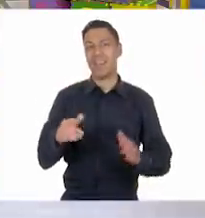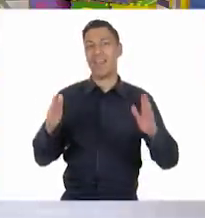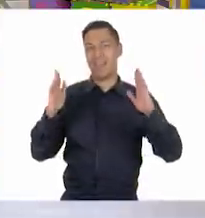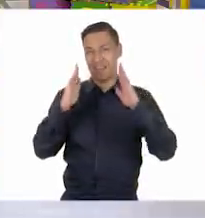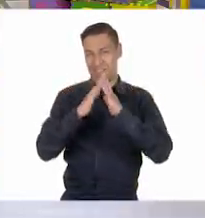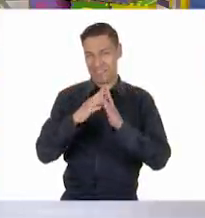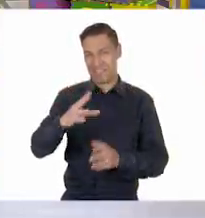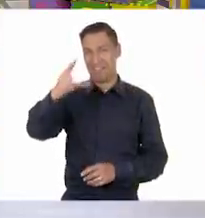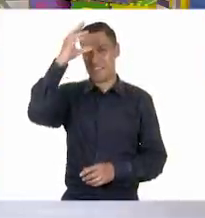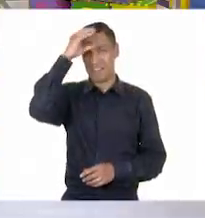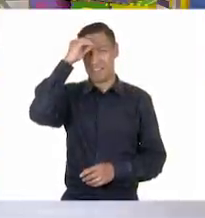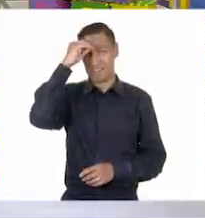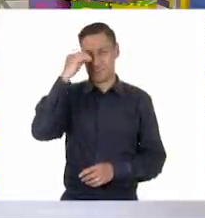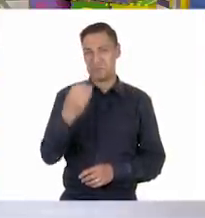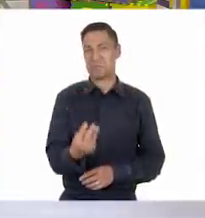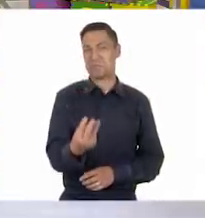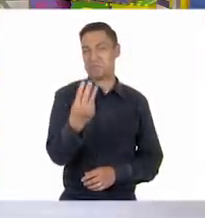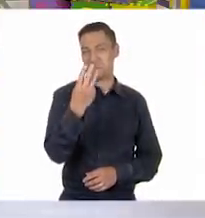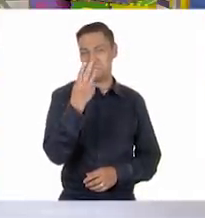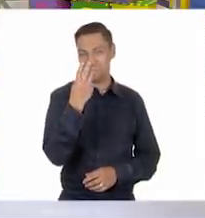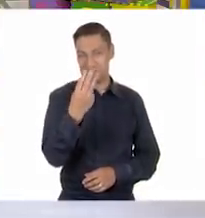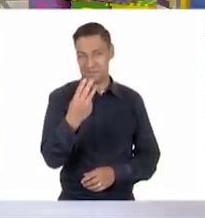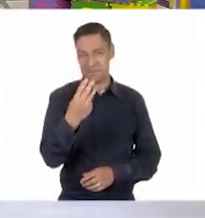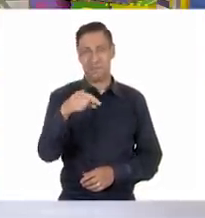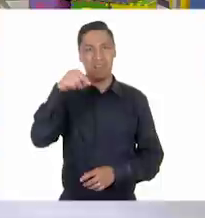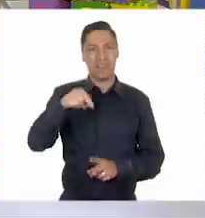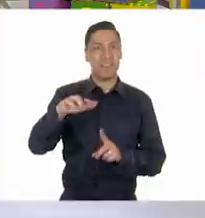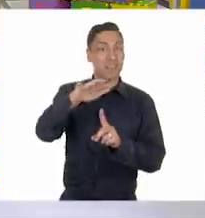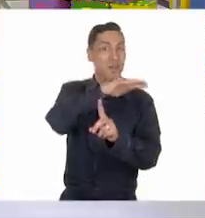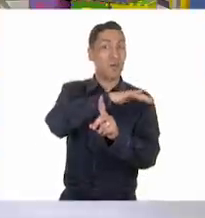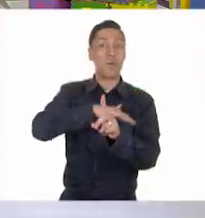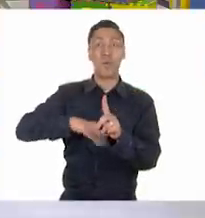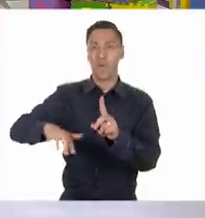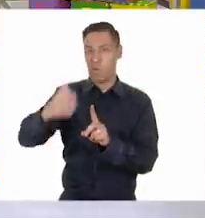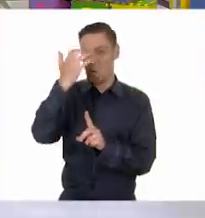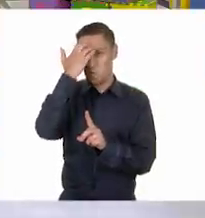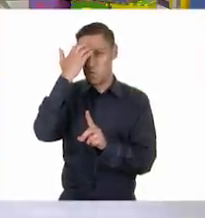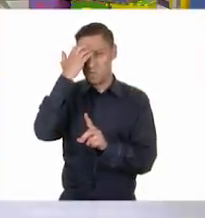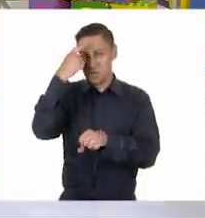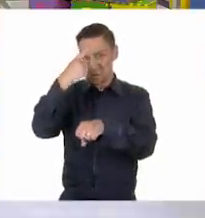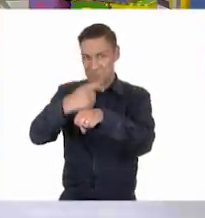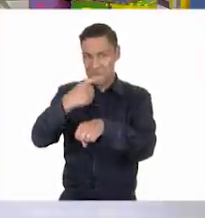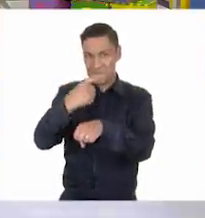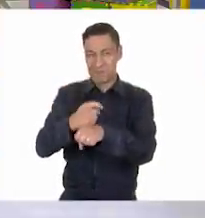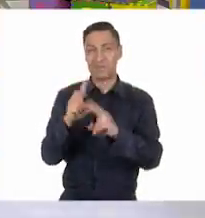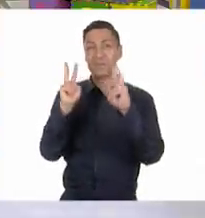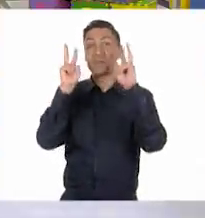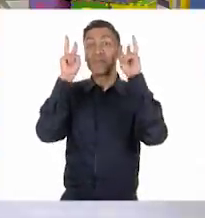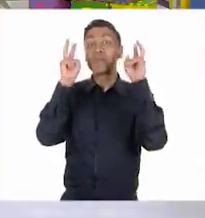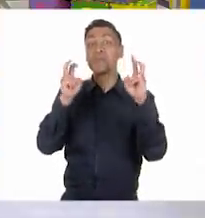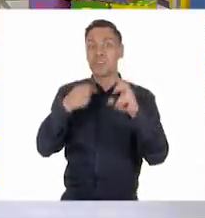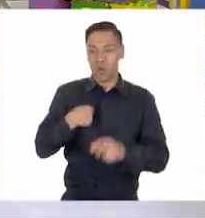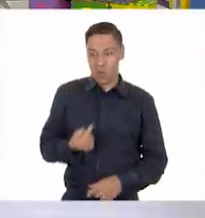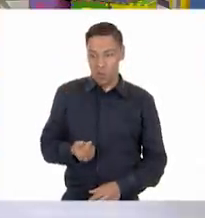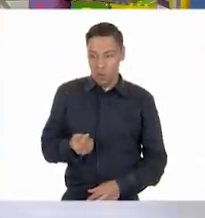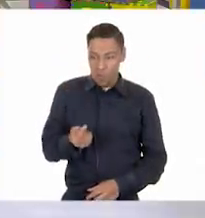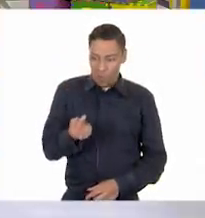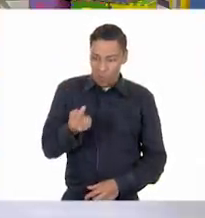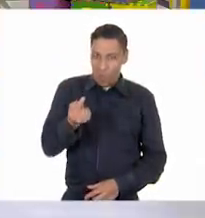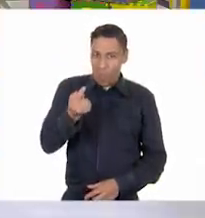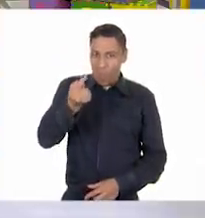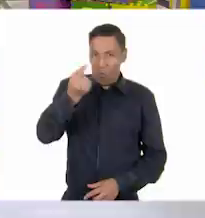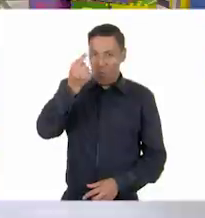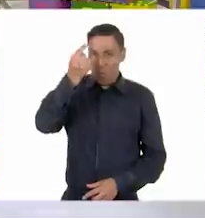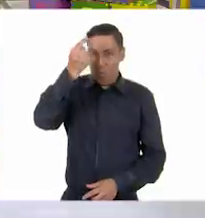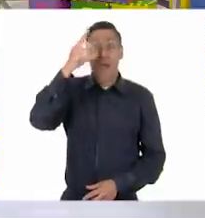en Casa 3. Esto es conocimiento del medio para primer grado. El tema es Cresco y